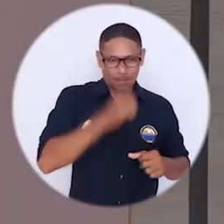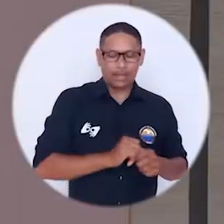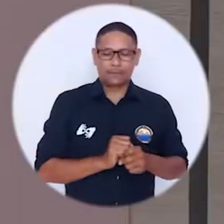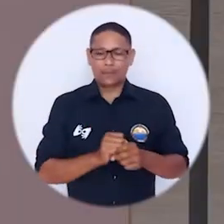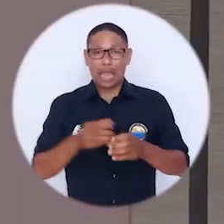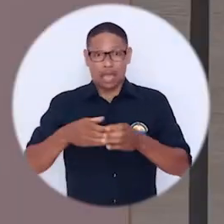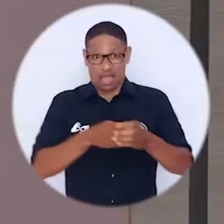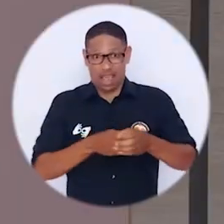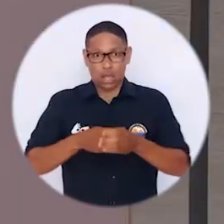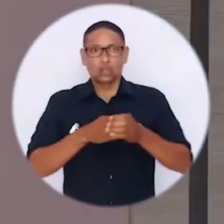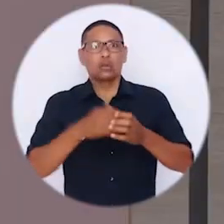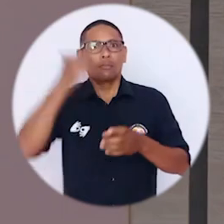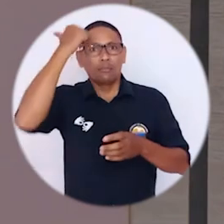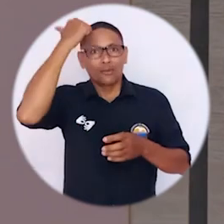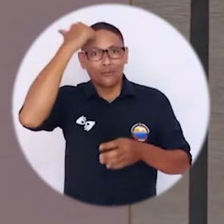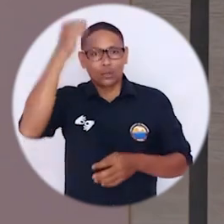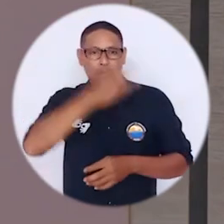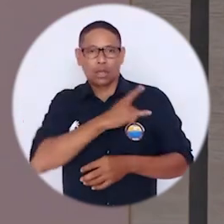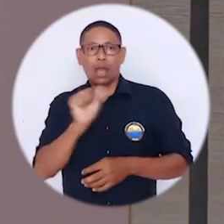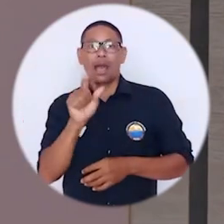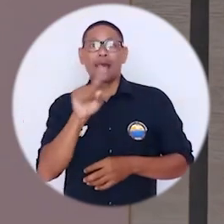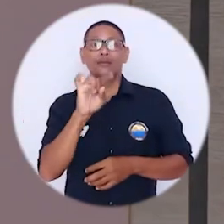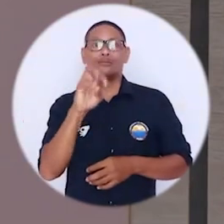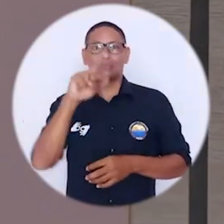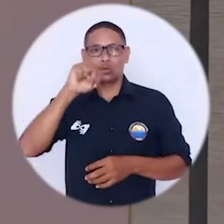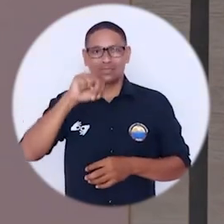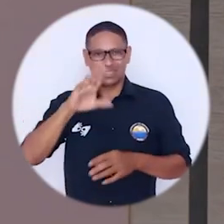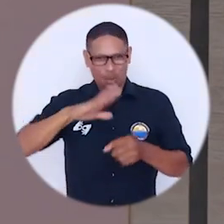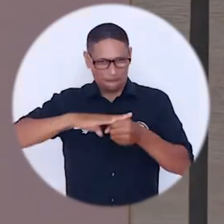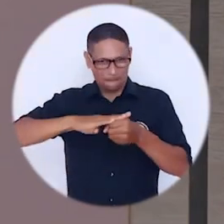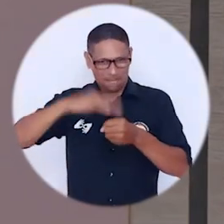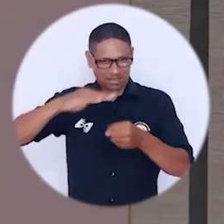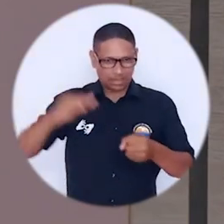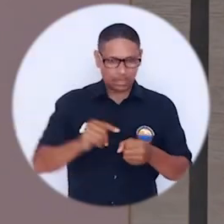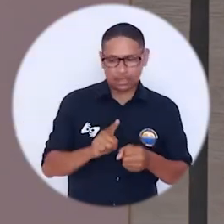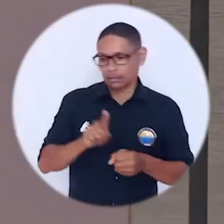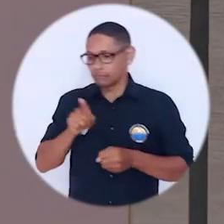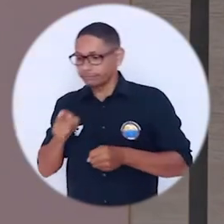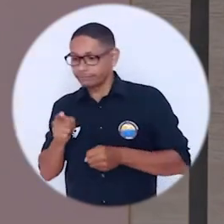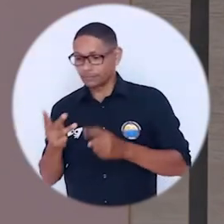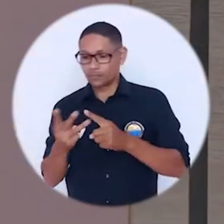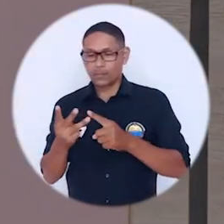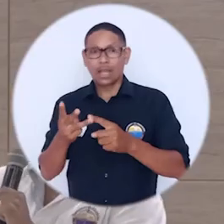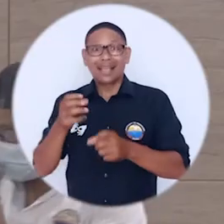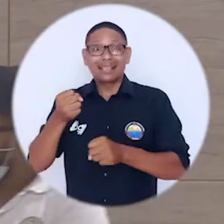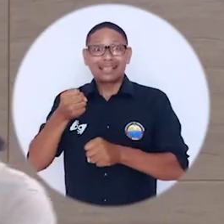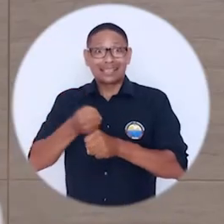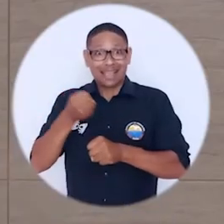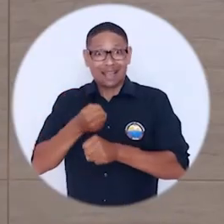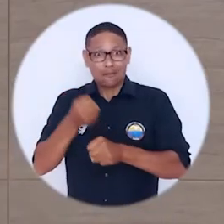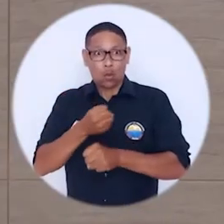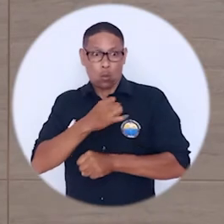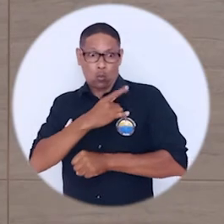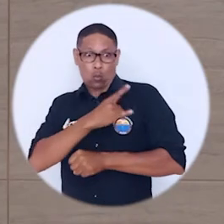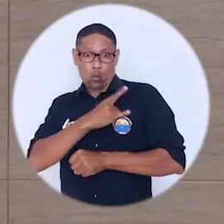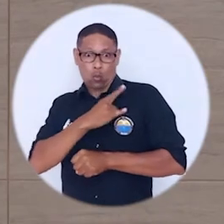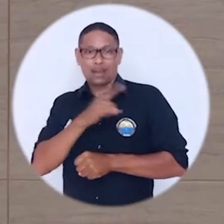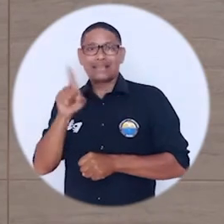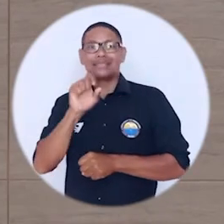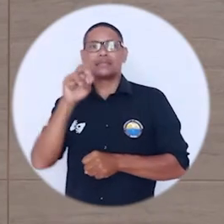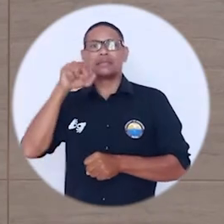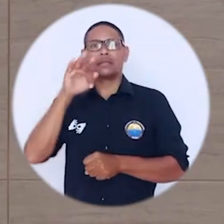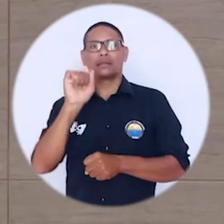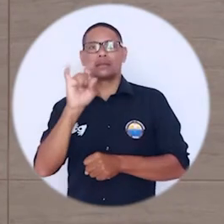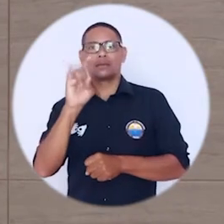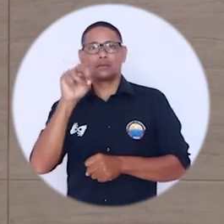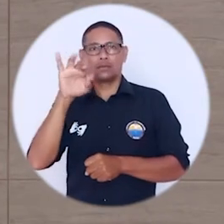Subdirectiva Santa Marta, la Asociación Sindical de Profesores Universitarios ASPU, Seccional Magdalena y el Sindicato Mixto de Trabajadores